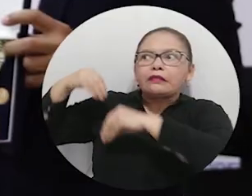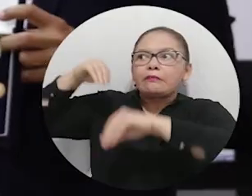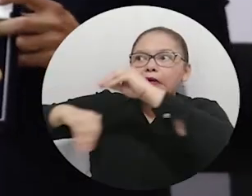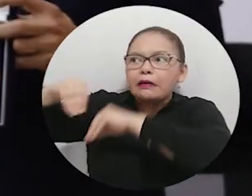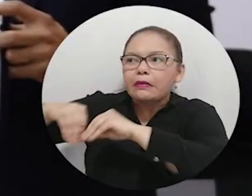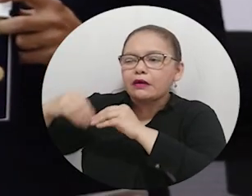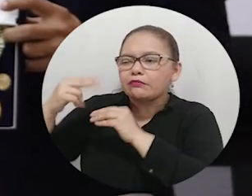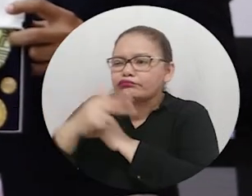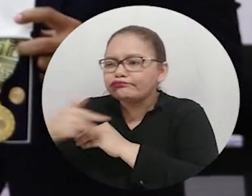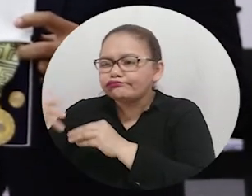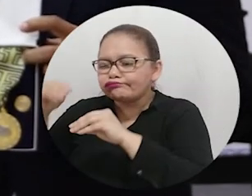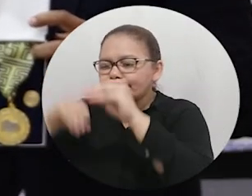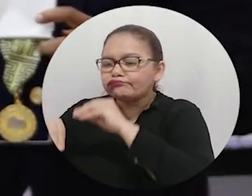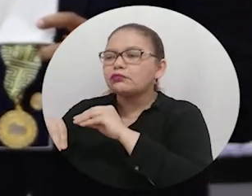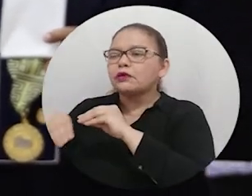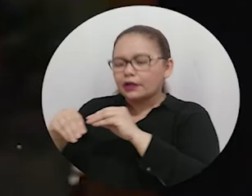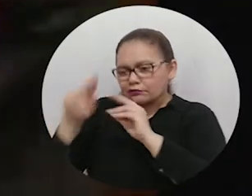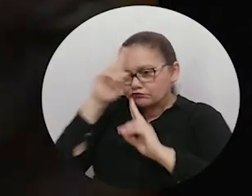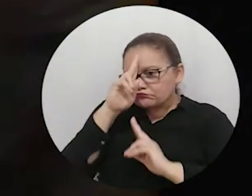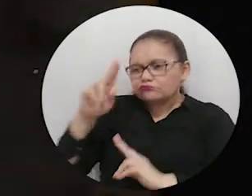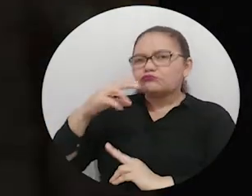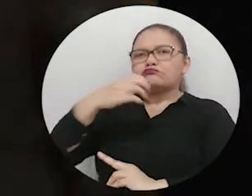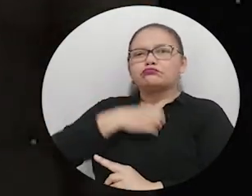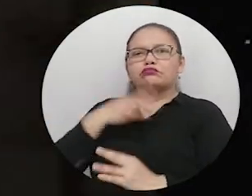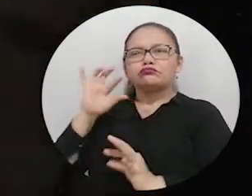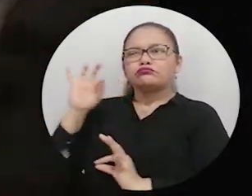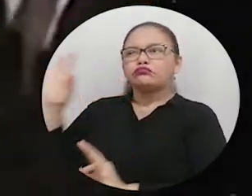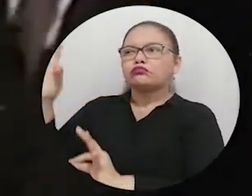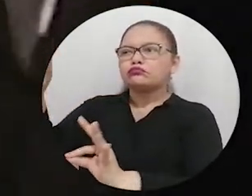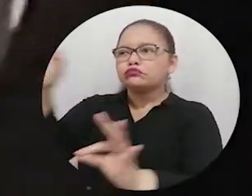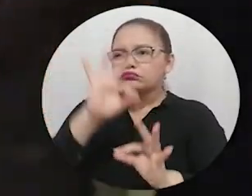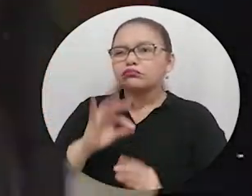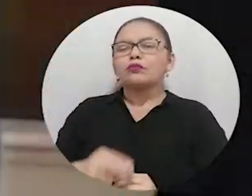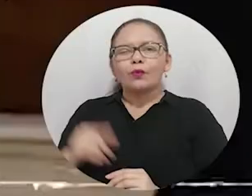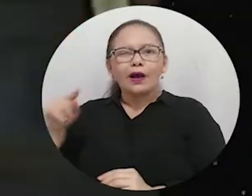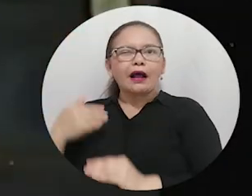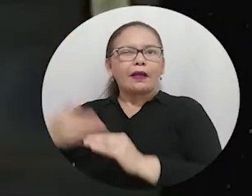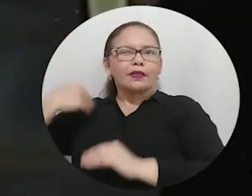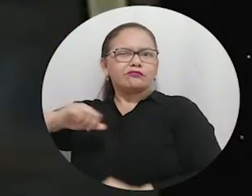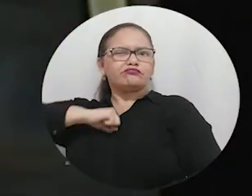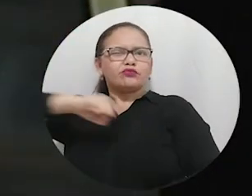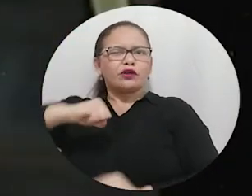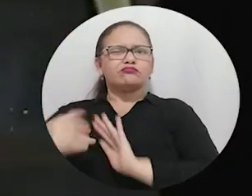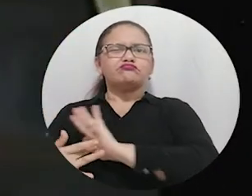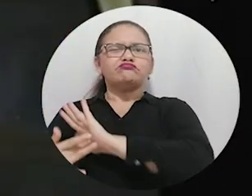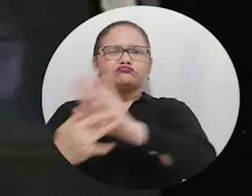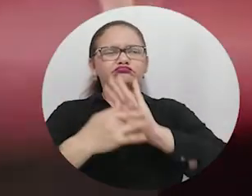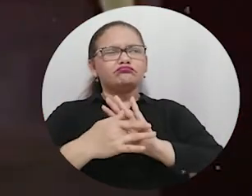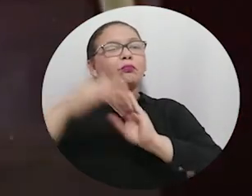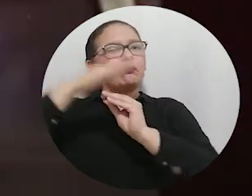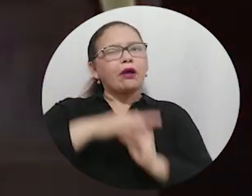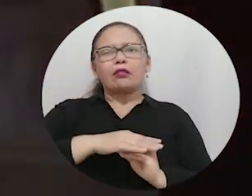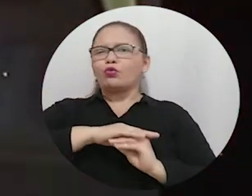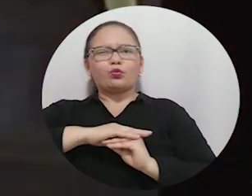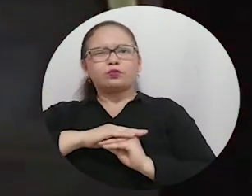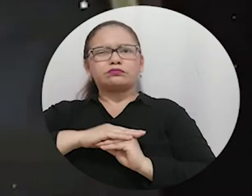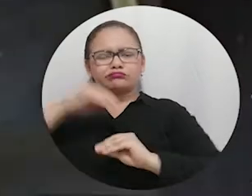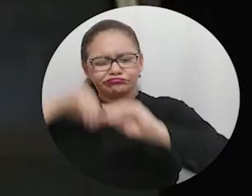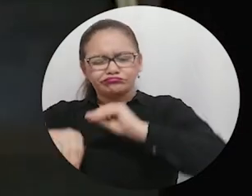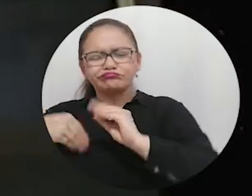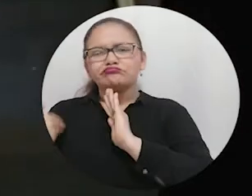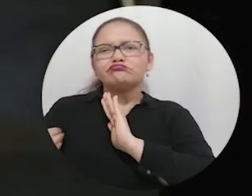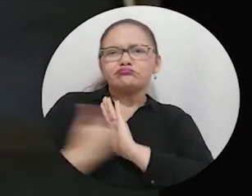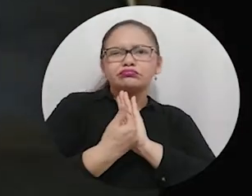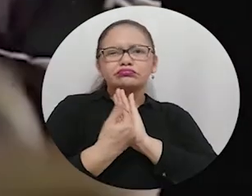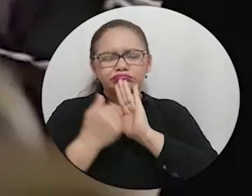ex constituyentes, por su contribución al desarrollo de las comunidades, la promoción y defensa de los derechos humanos a partir